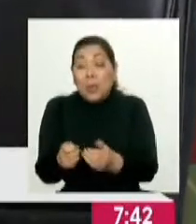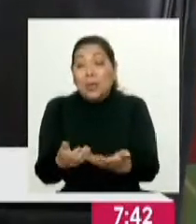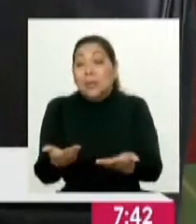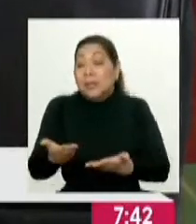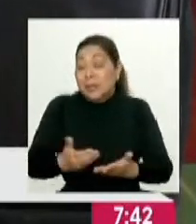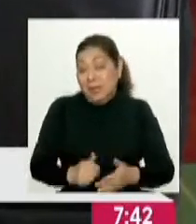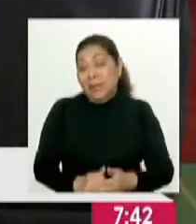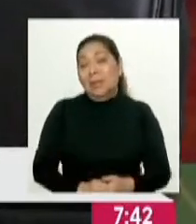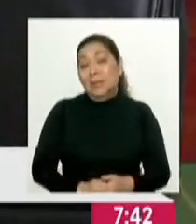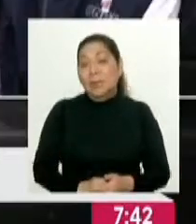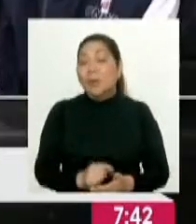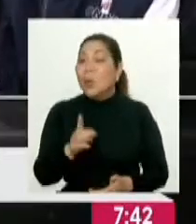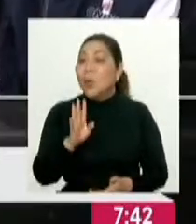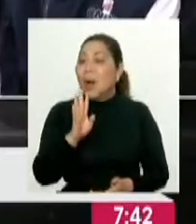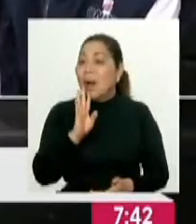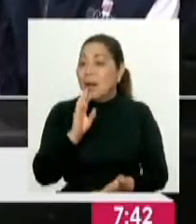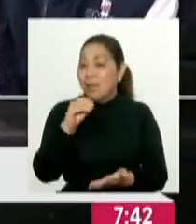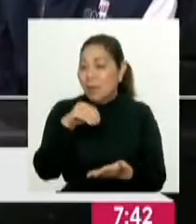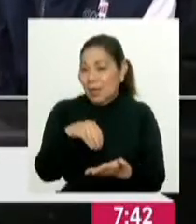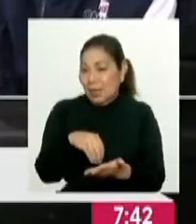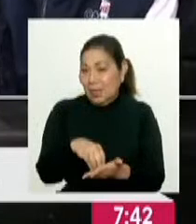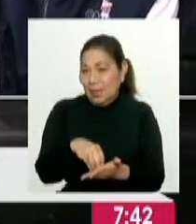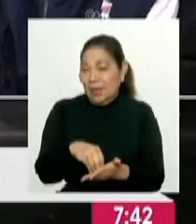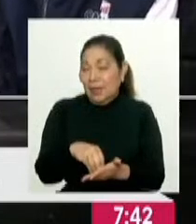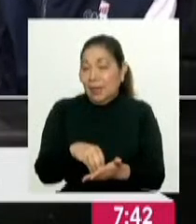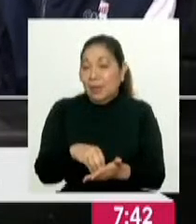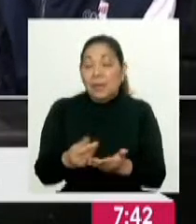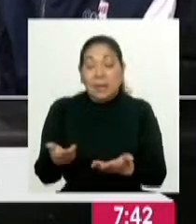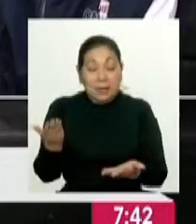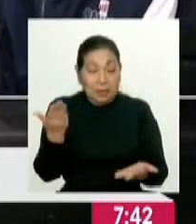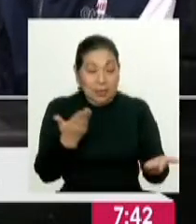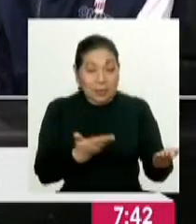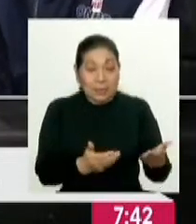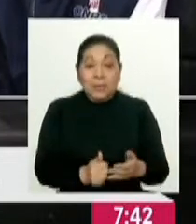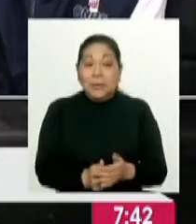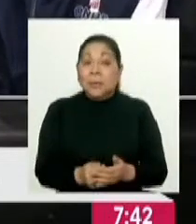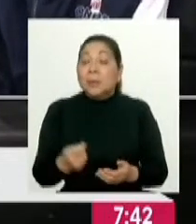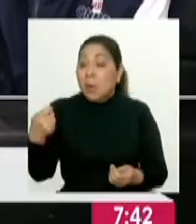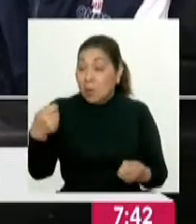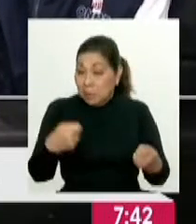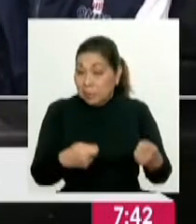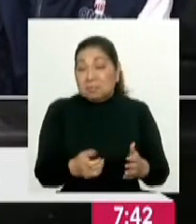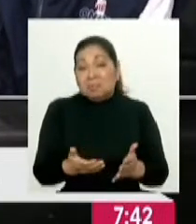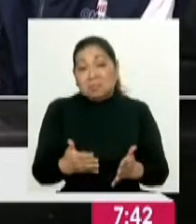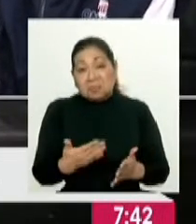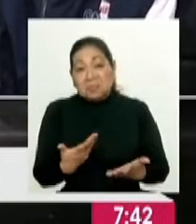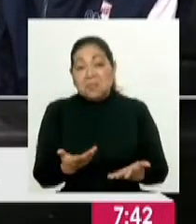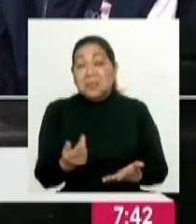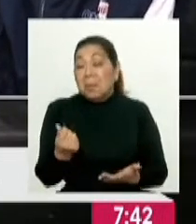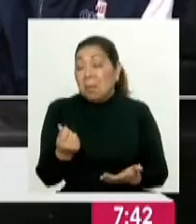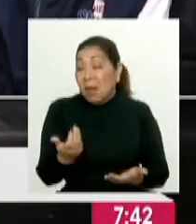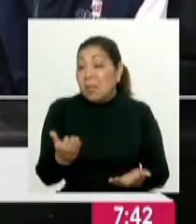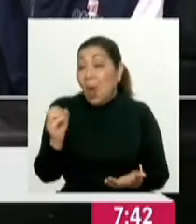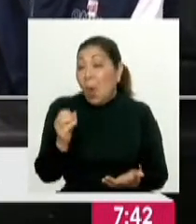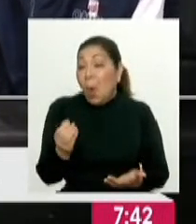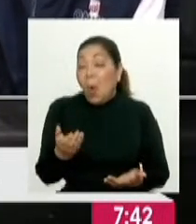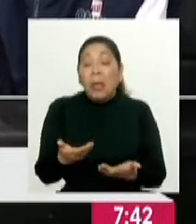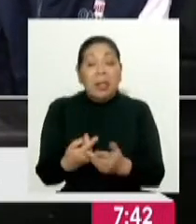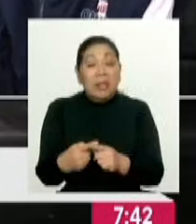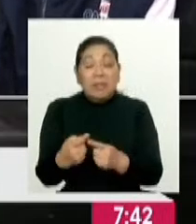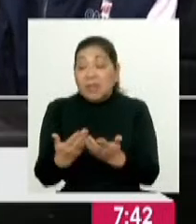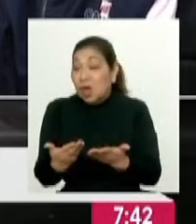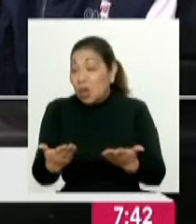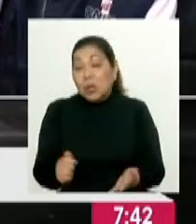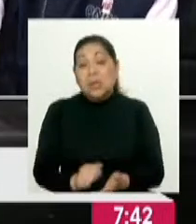servicio. Tú declaras aportes, ingresos. Aportes pueden ser en dinero o en especie,